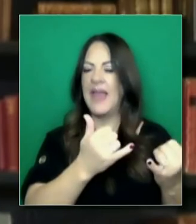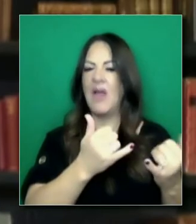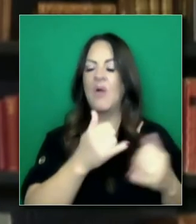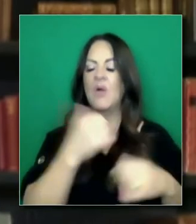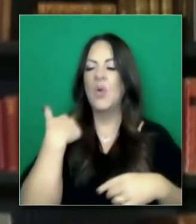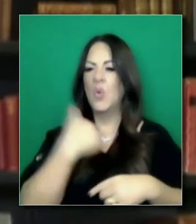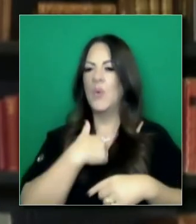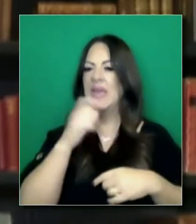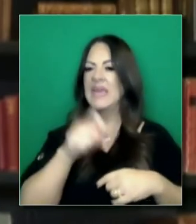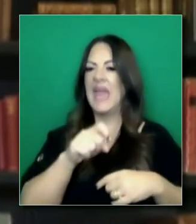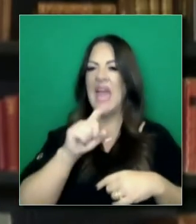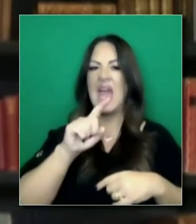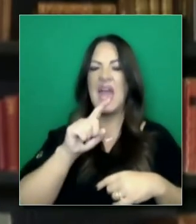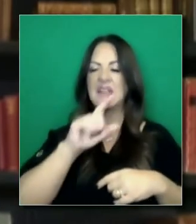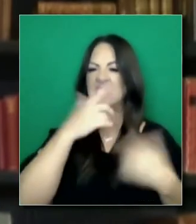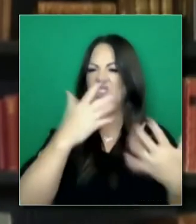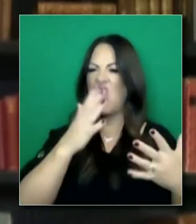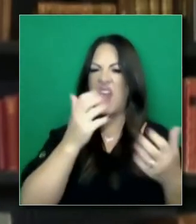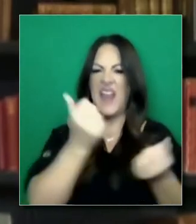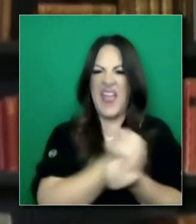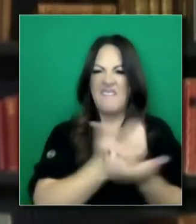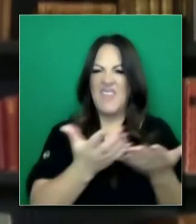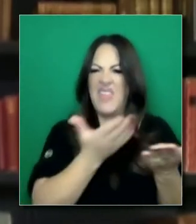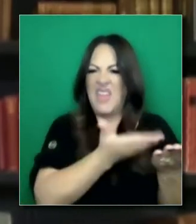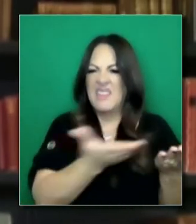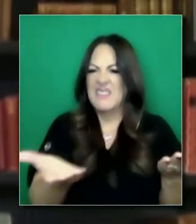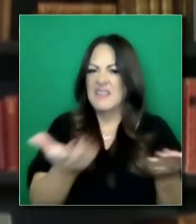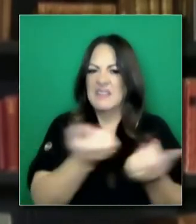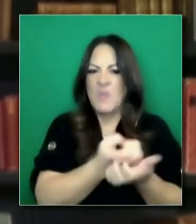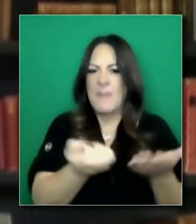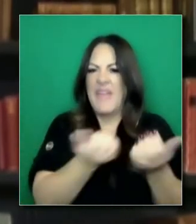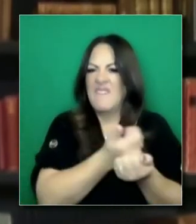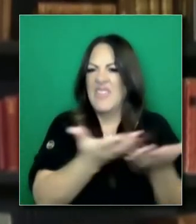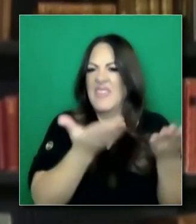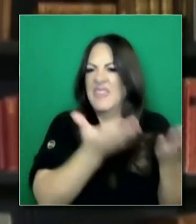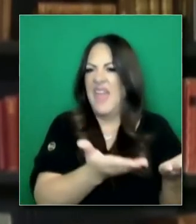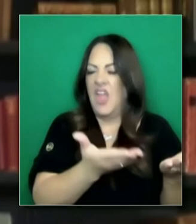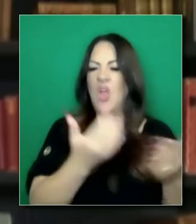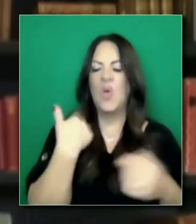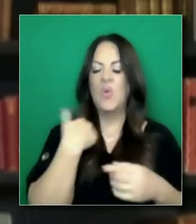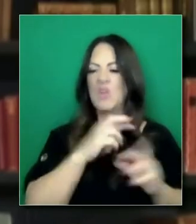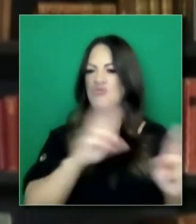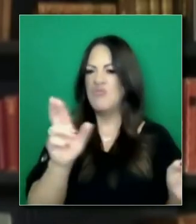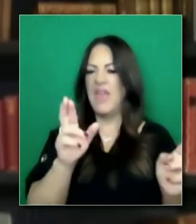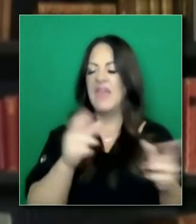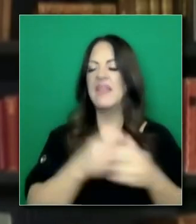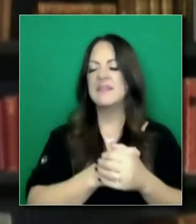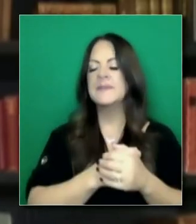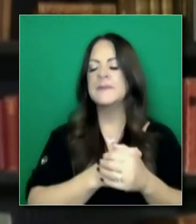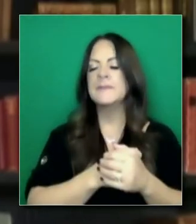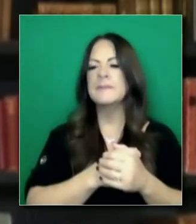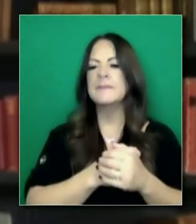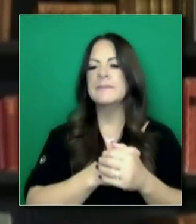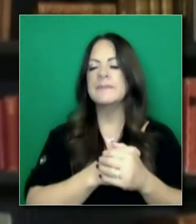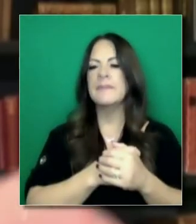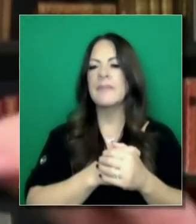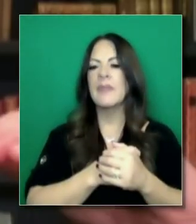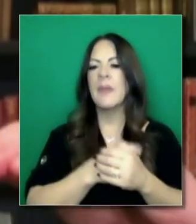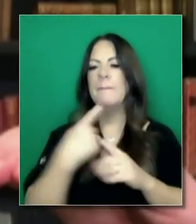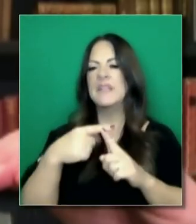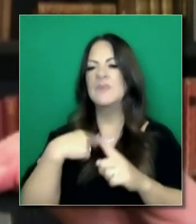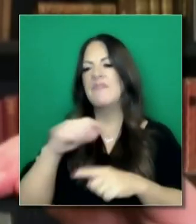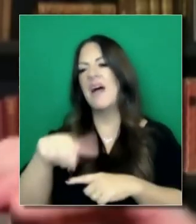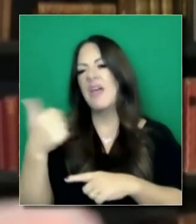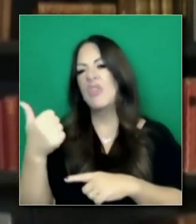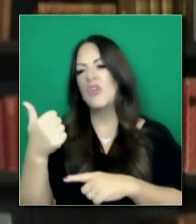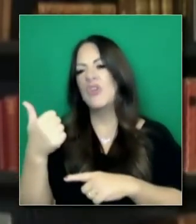mejorarse o ponerse en funcionamiento inmediatamente. Así que hay